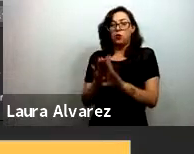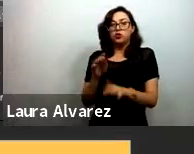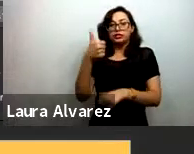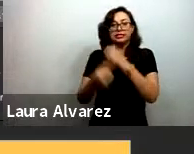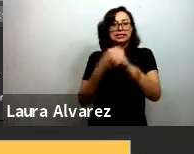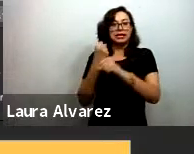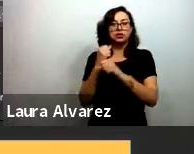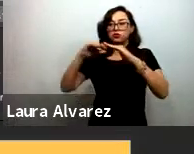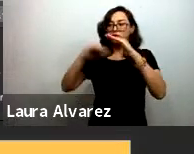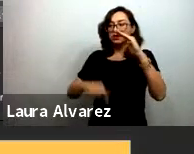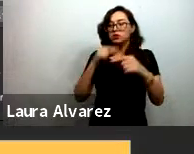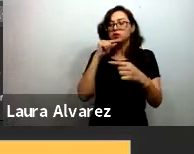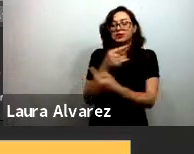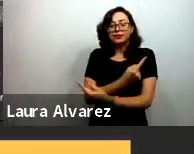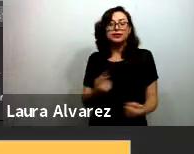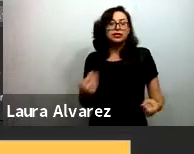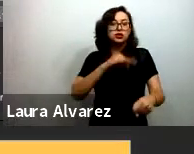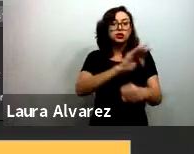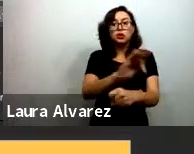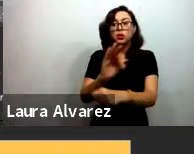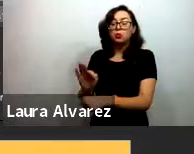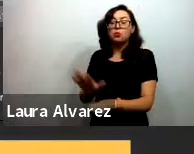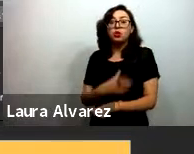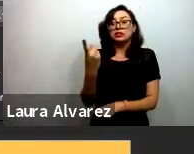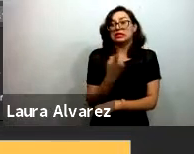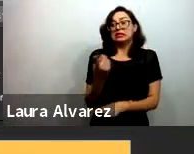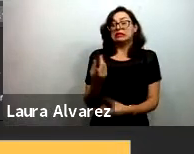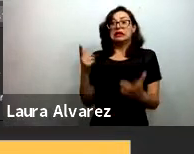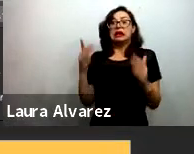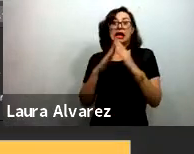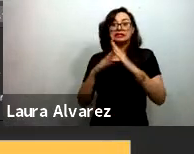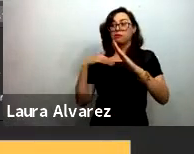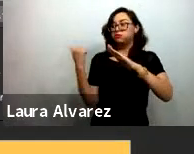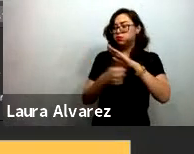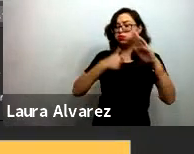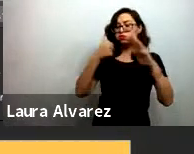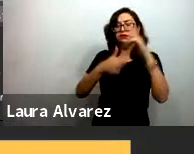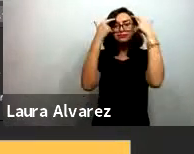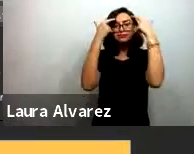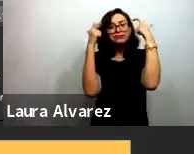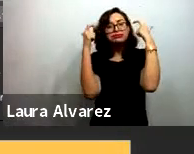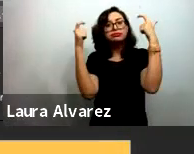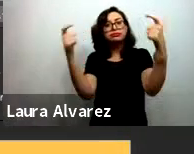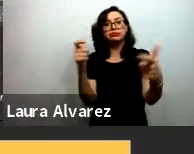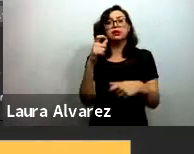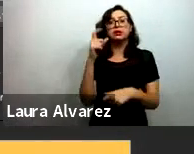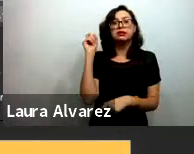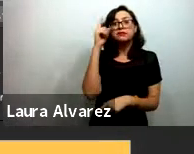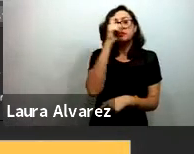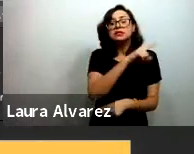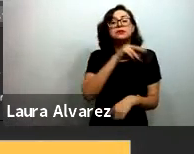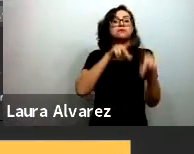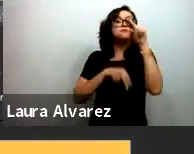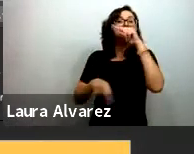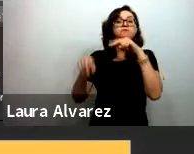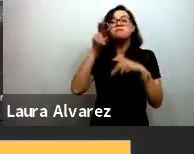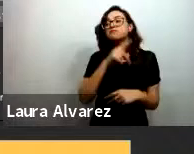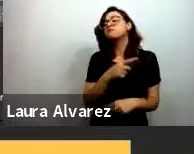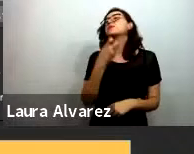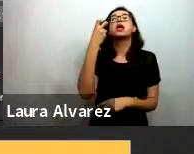años del estrés tóxico que suponía la pandemia y el confinamiento al final todos los actores que estábamos en estas